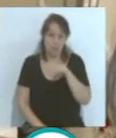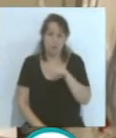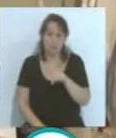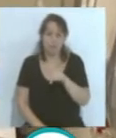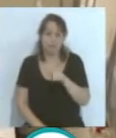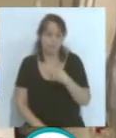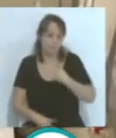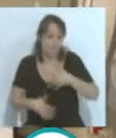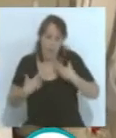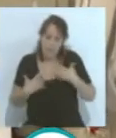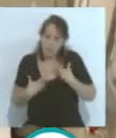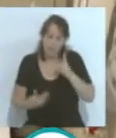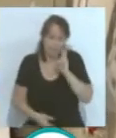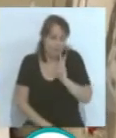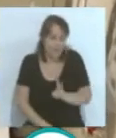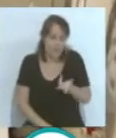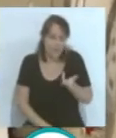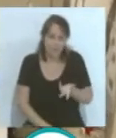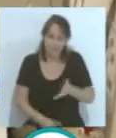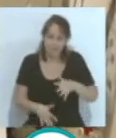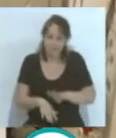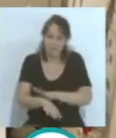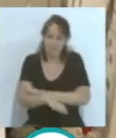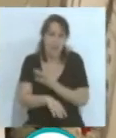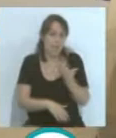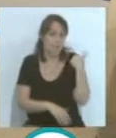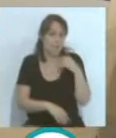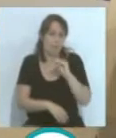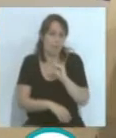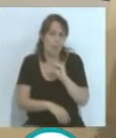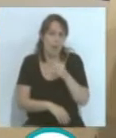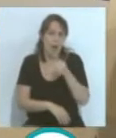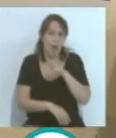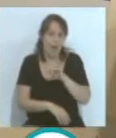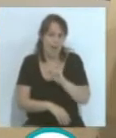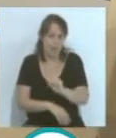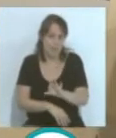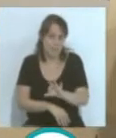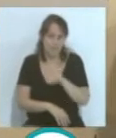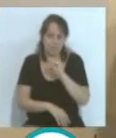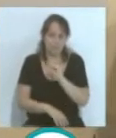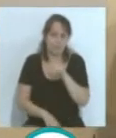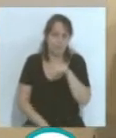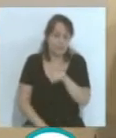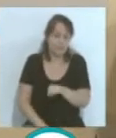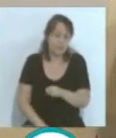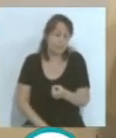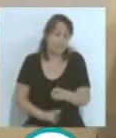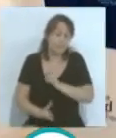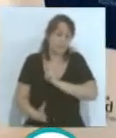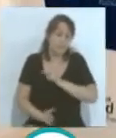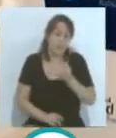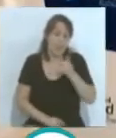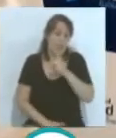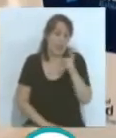Garrido es inmensa. Ayer le preguntábamos a Oscar Aria y todavía no está al 100